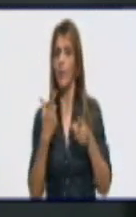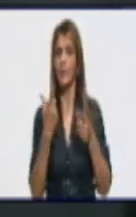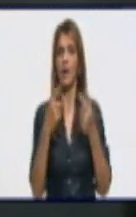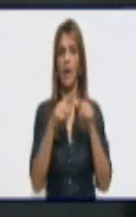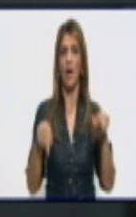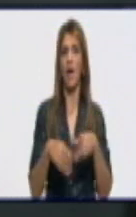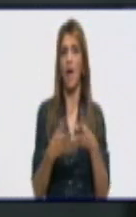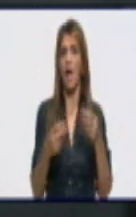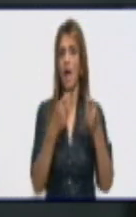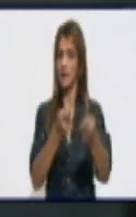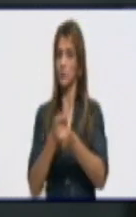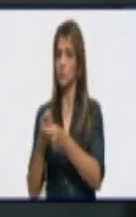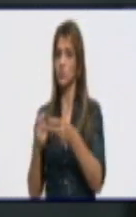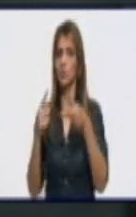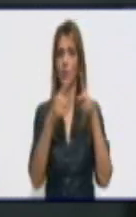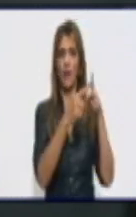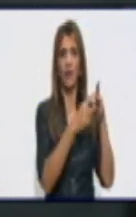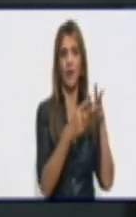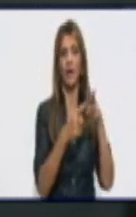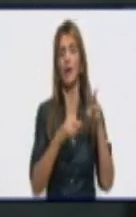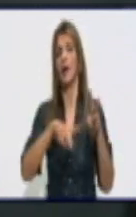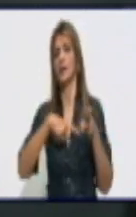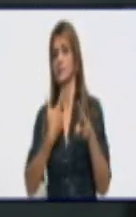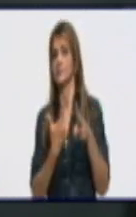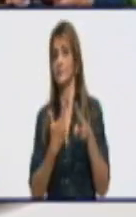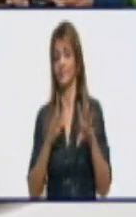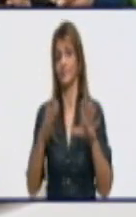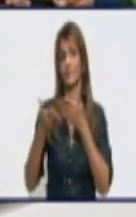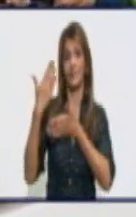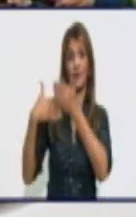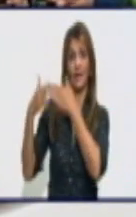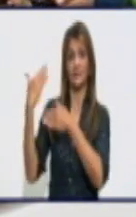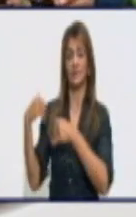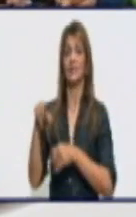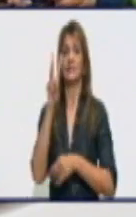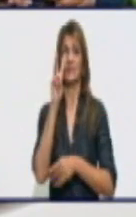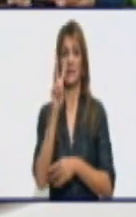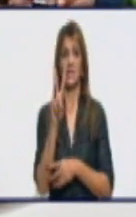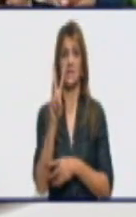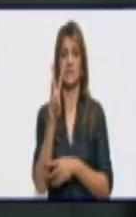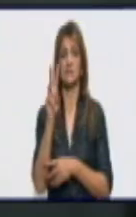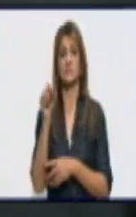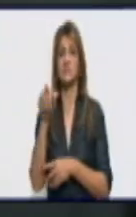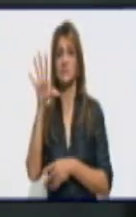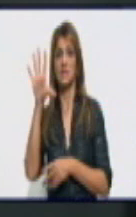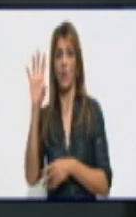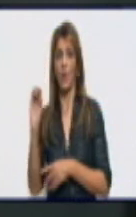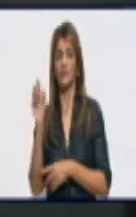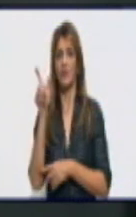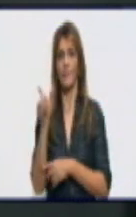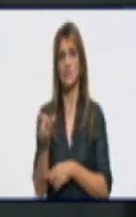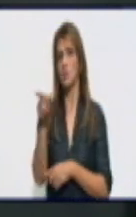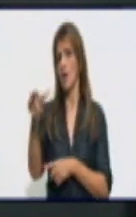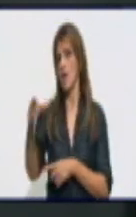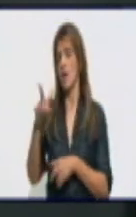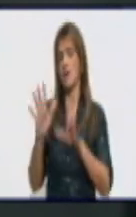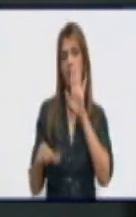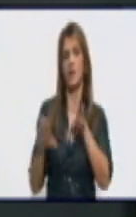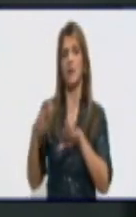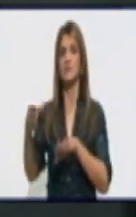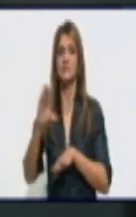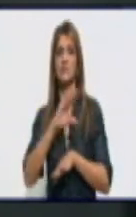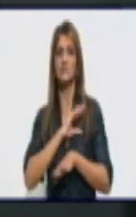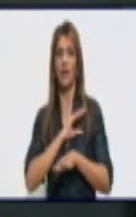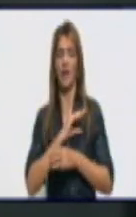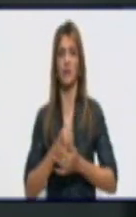que partía de un mínimo de 350 pesos, que es como el salario convencional. Y partiendo